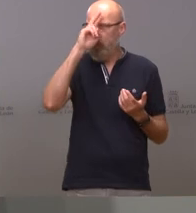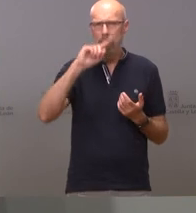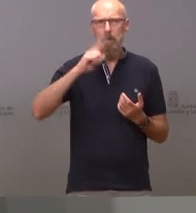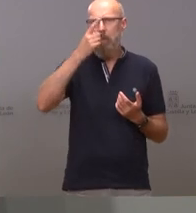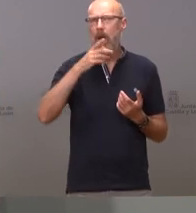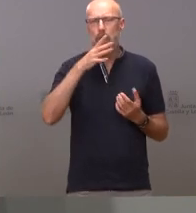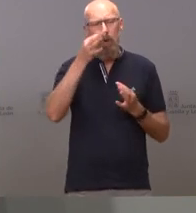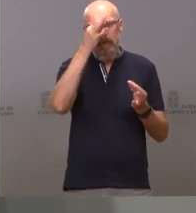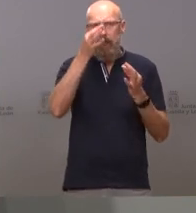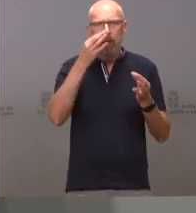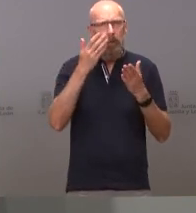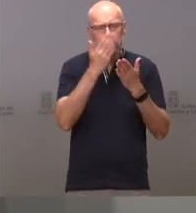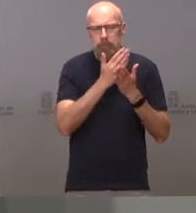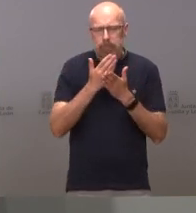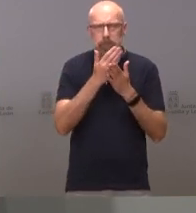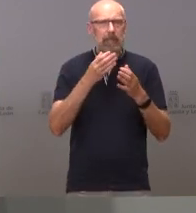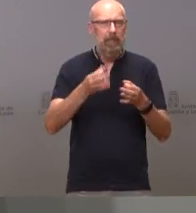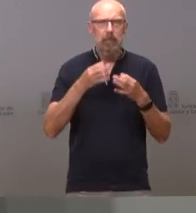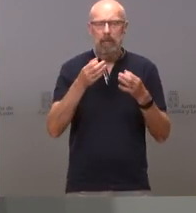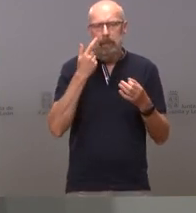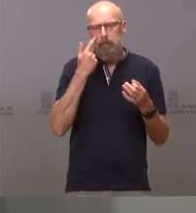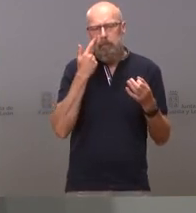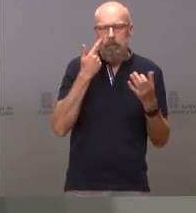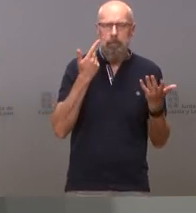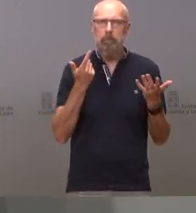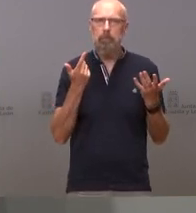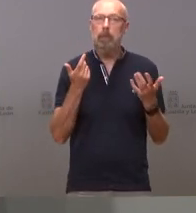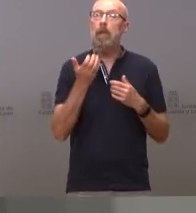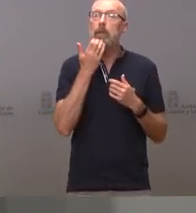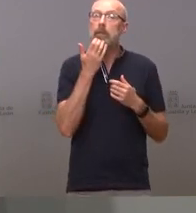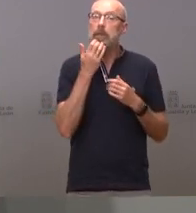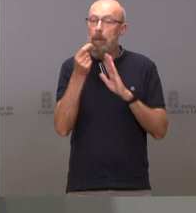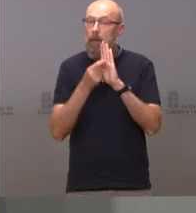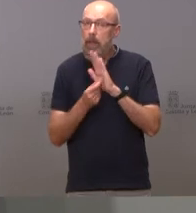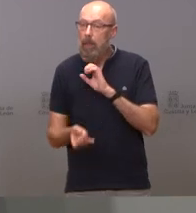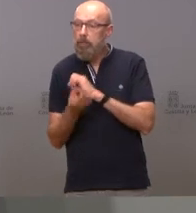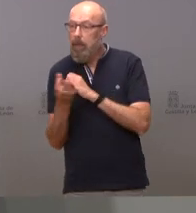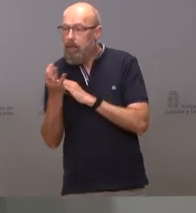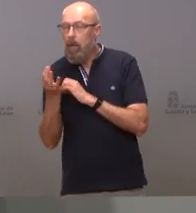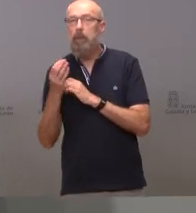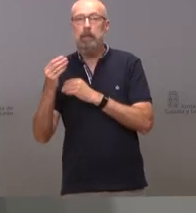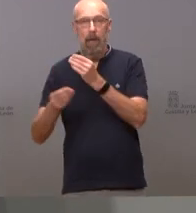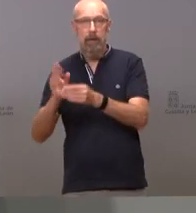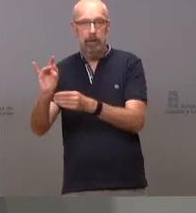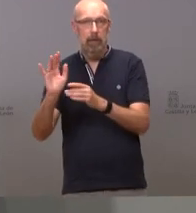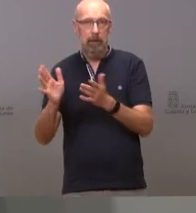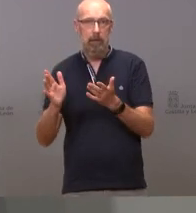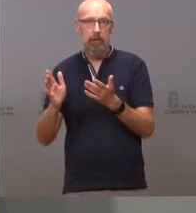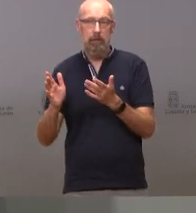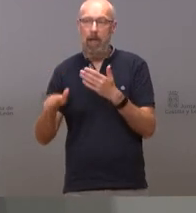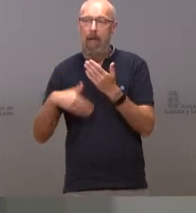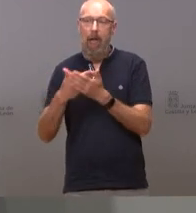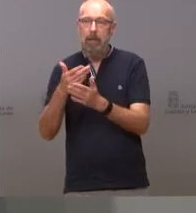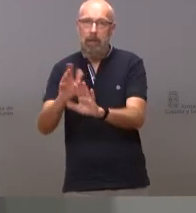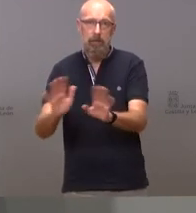y si es preciso tomar nuevas medidas se tomarán en este momento la curva de ingresos la